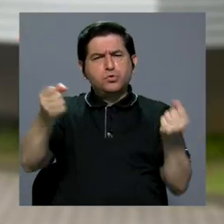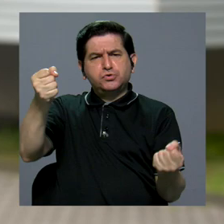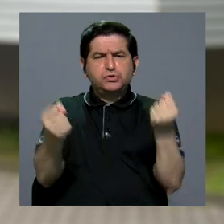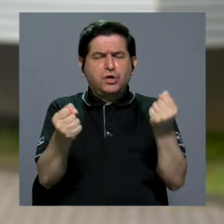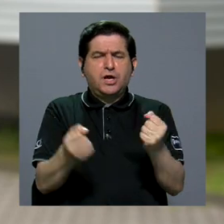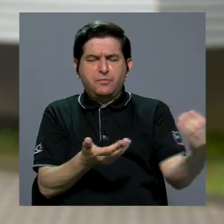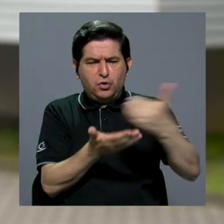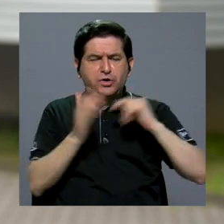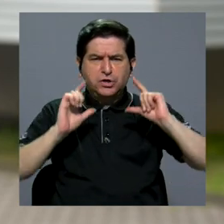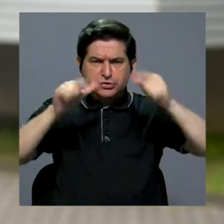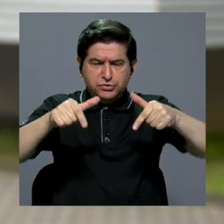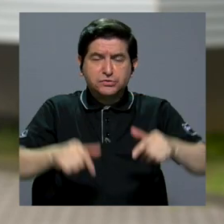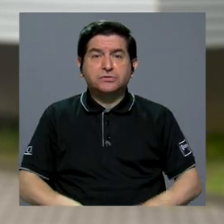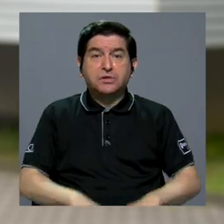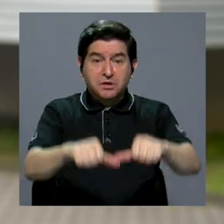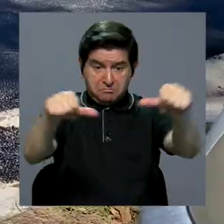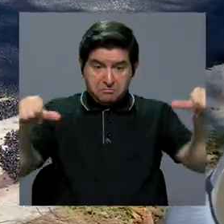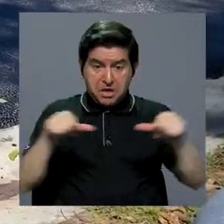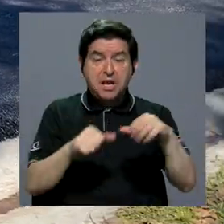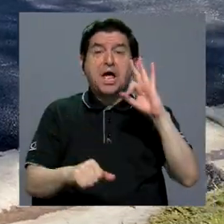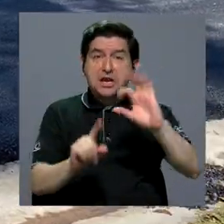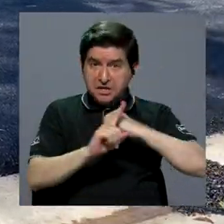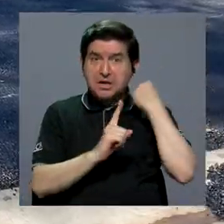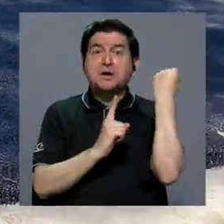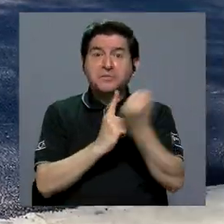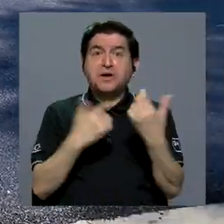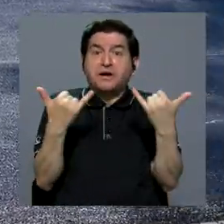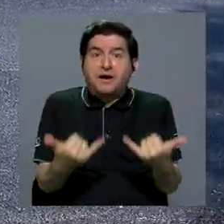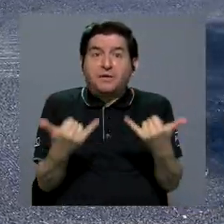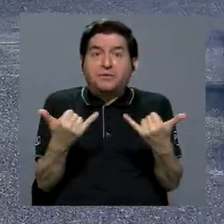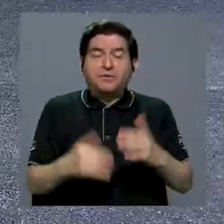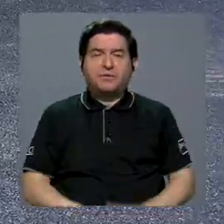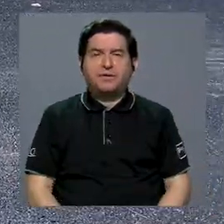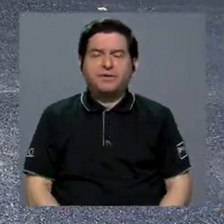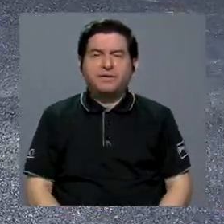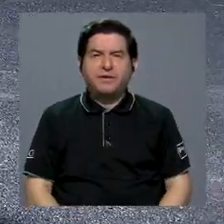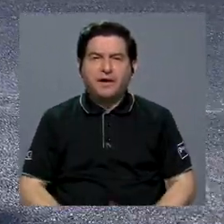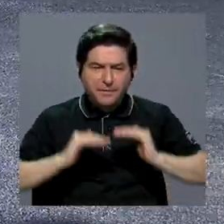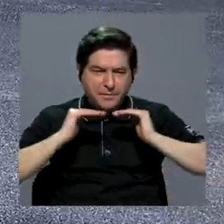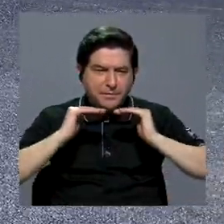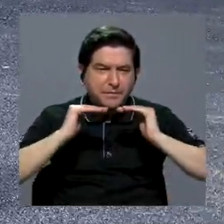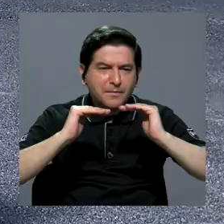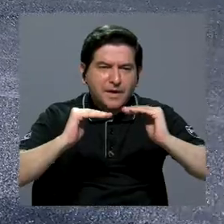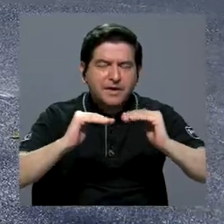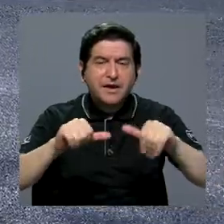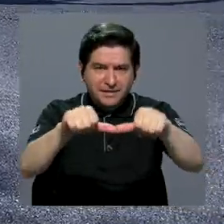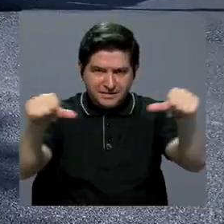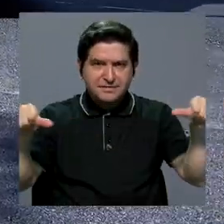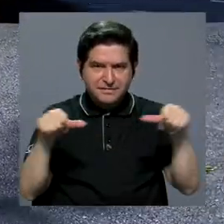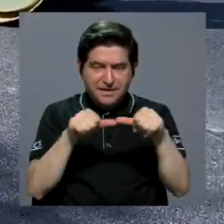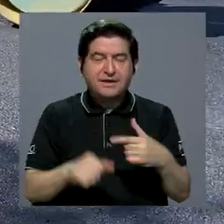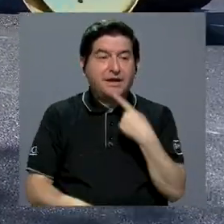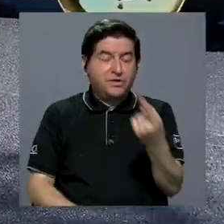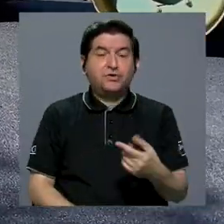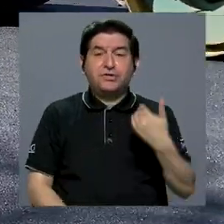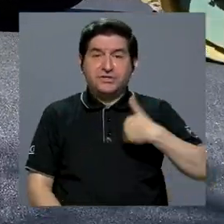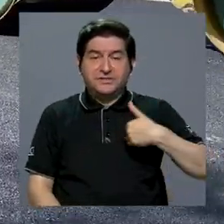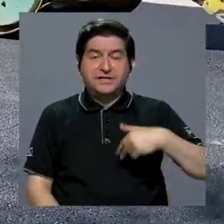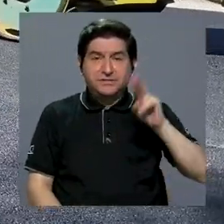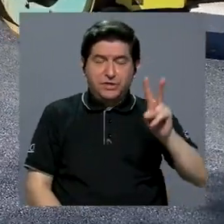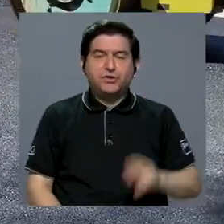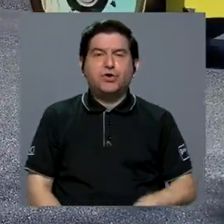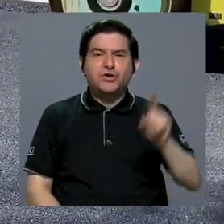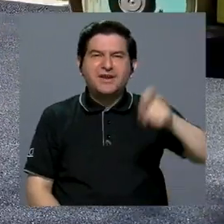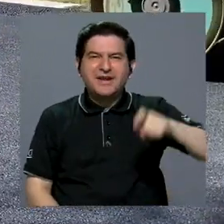camiones de la basura y el tramo se encuentra en muy buenas condiciones en este momento. Para el asfaltado de este tramo, según Villegas, se